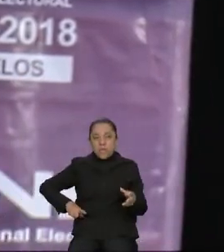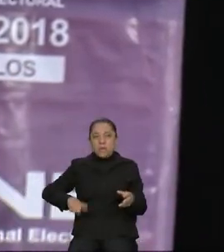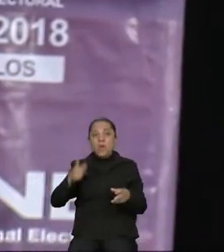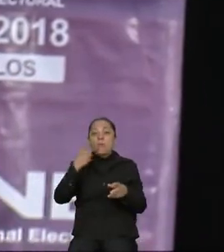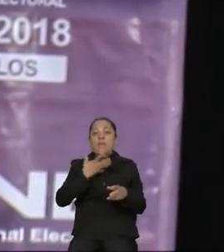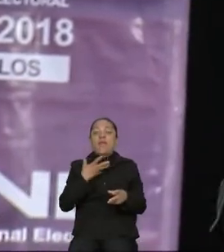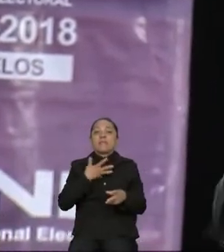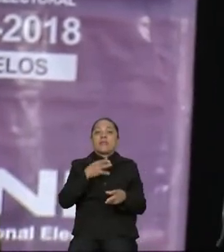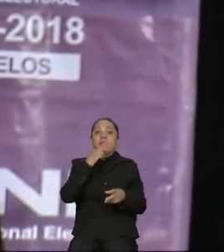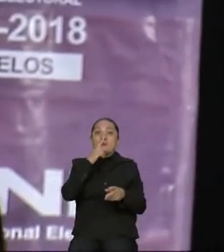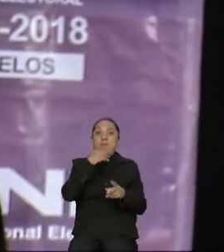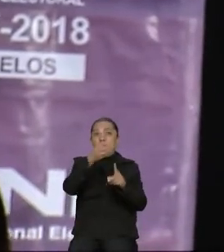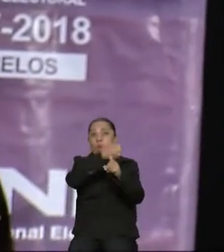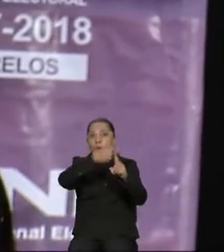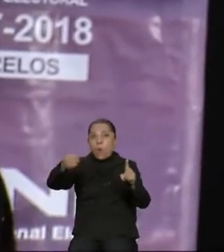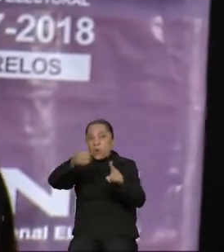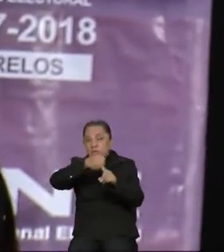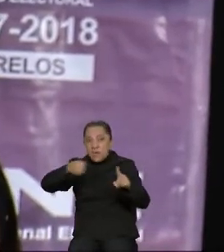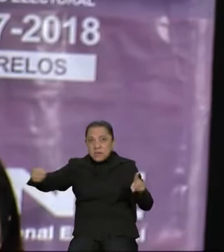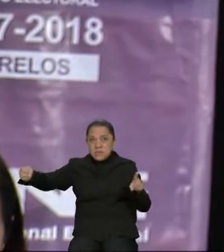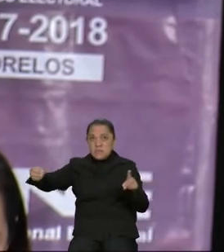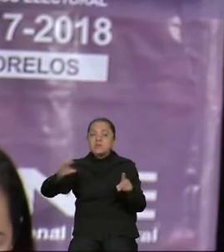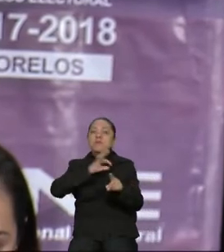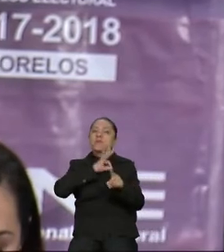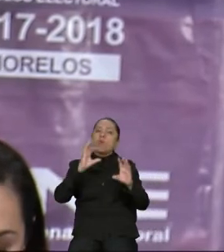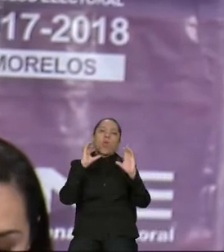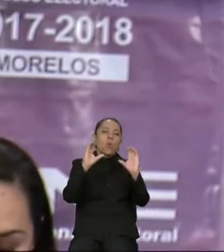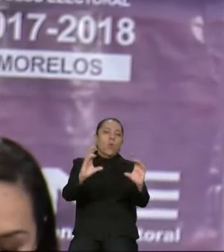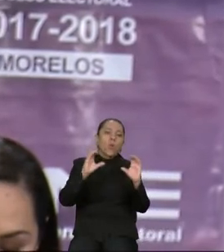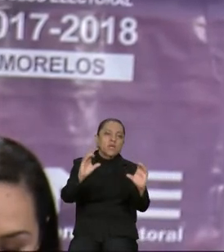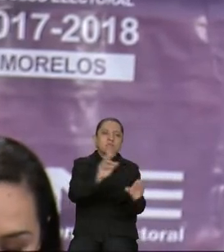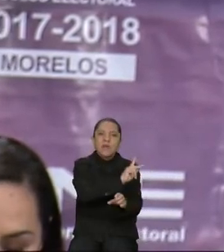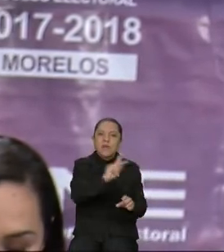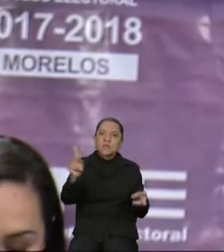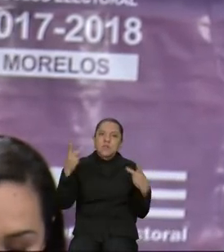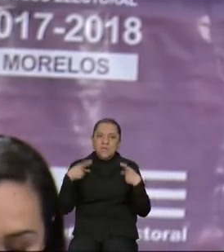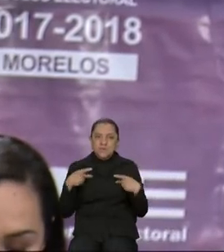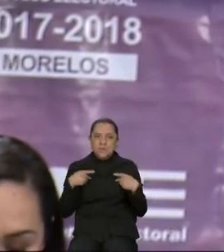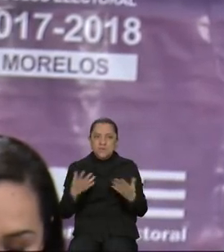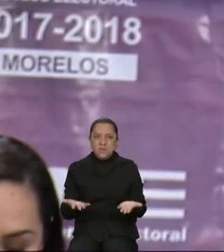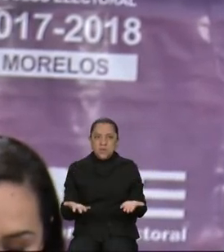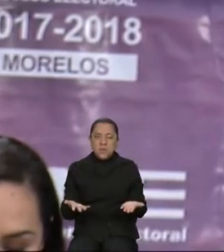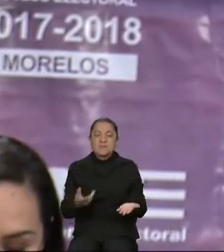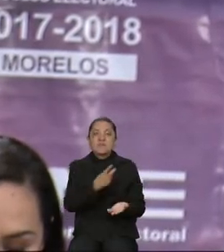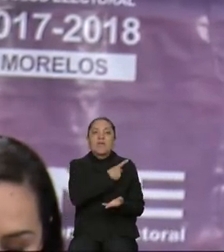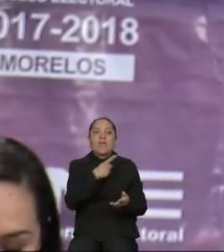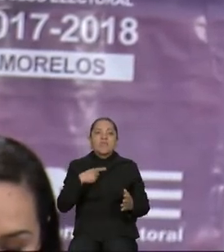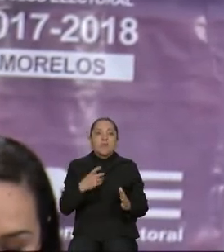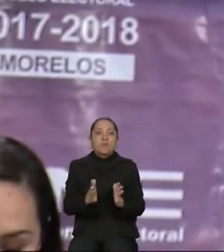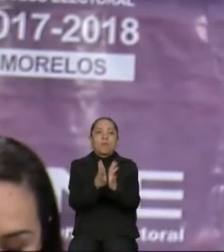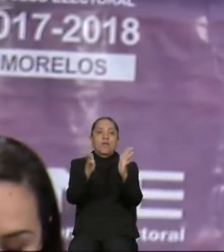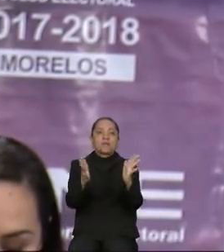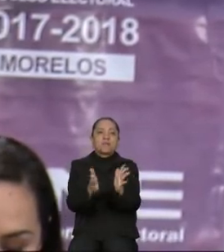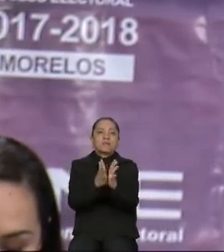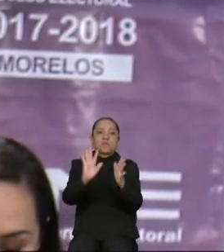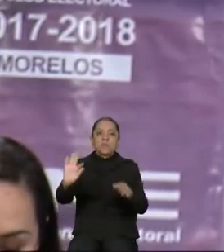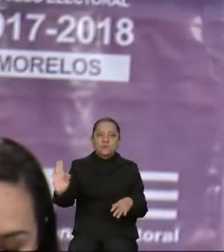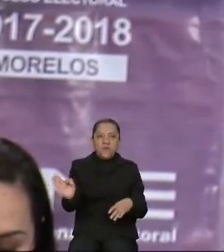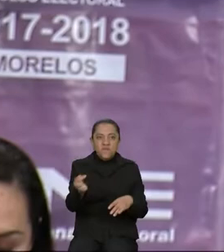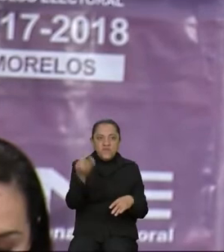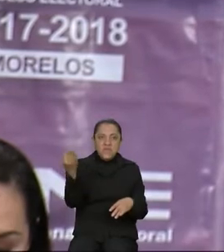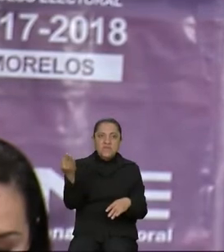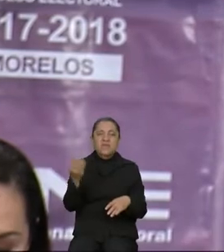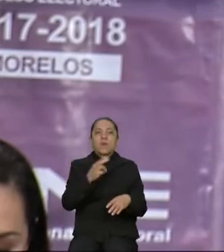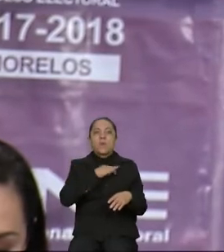para poder cuidar a nuestra gente. Donde debe de participar hoy la federación, la municipal y el